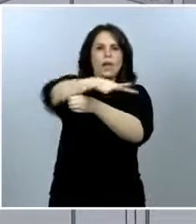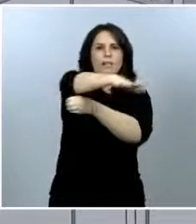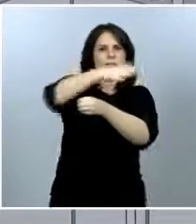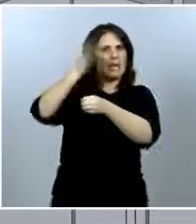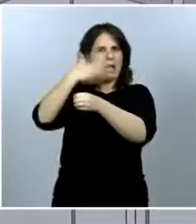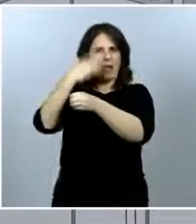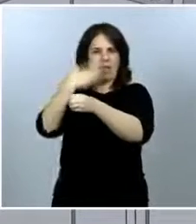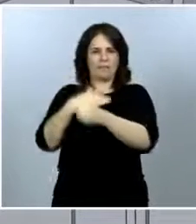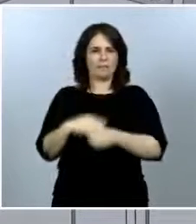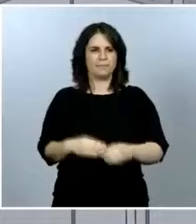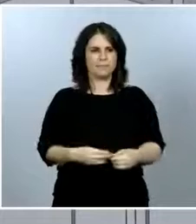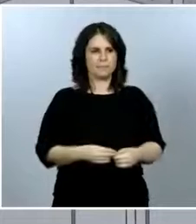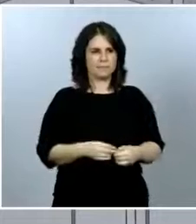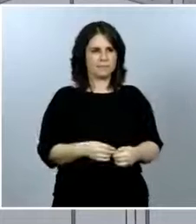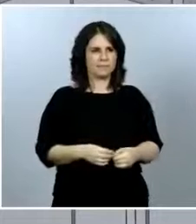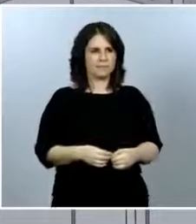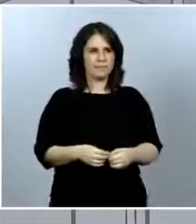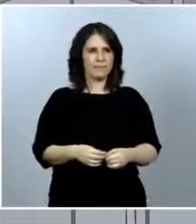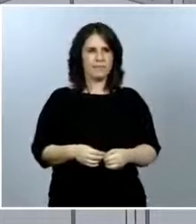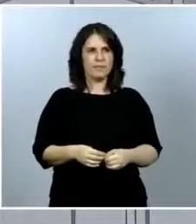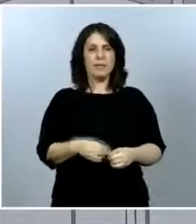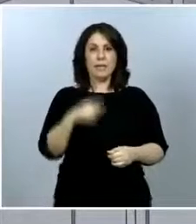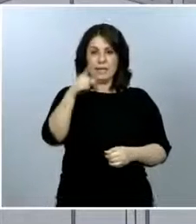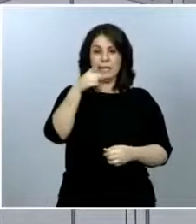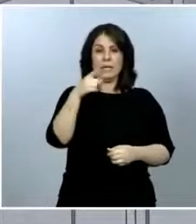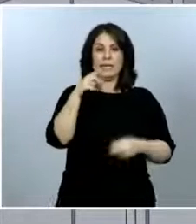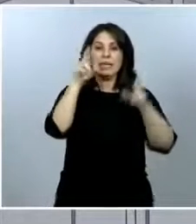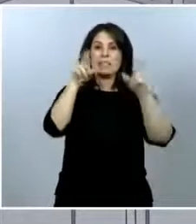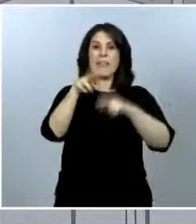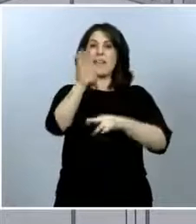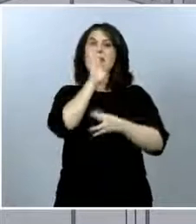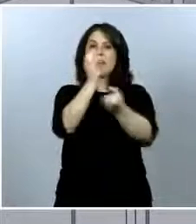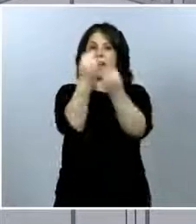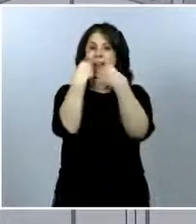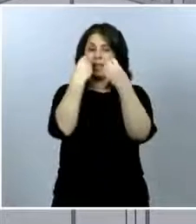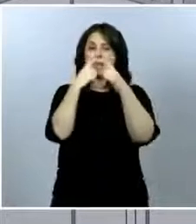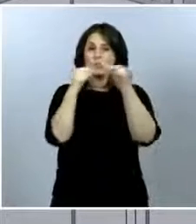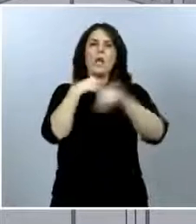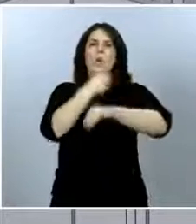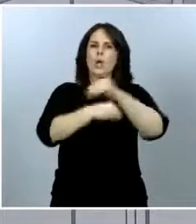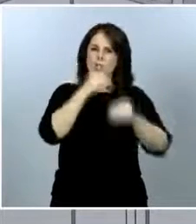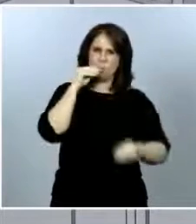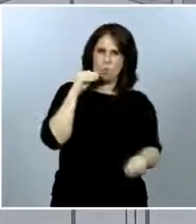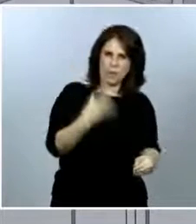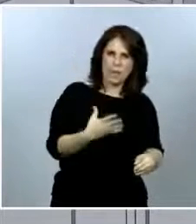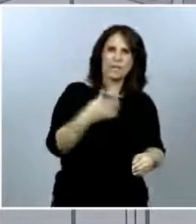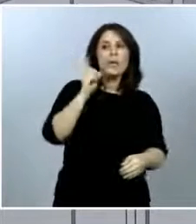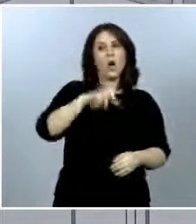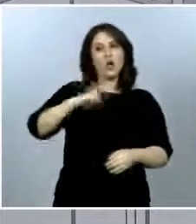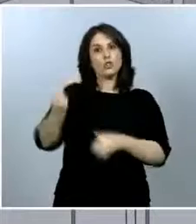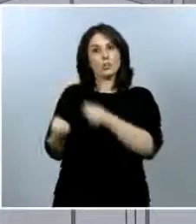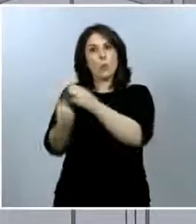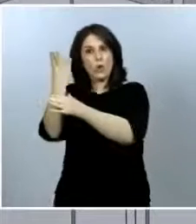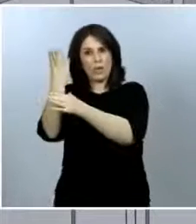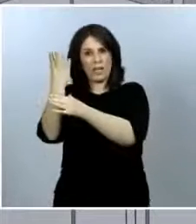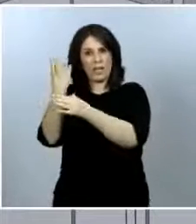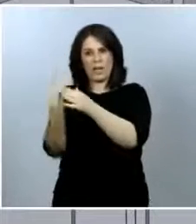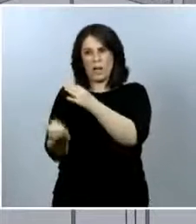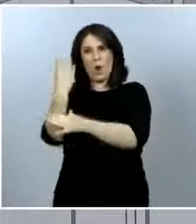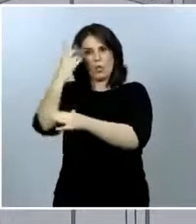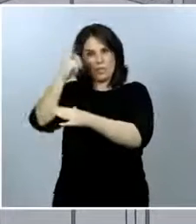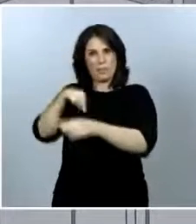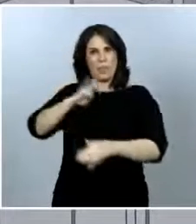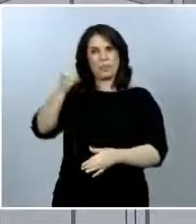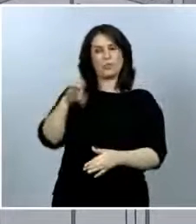Todo esto se ha hecho muy bien en esta residencia que nos están comentando de Asturias, se ha hecho muy bien en otros brotes similares que se han detectado en otras comunidades autónomas.